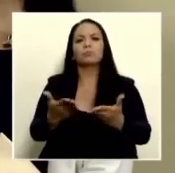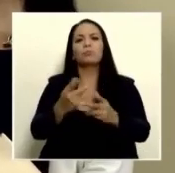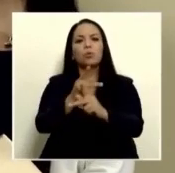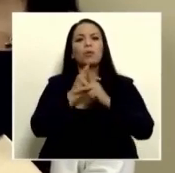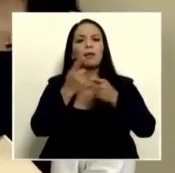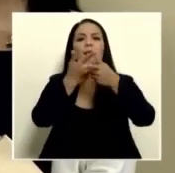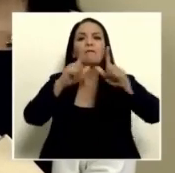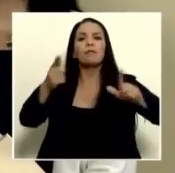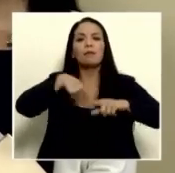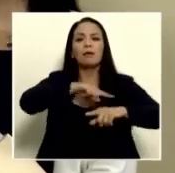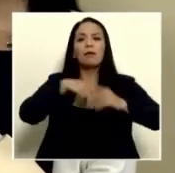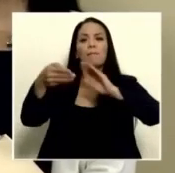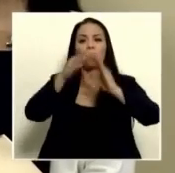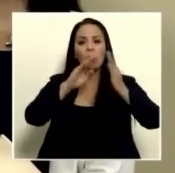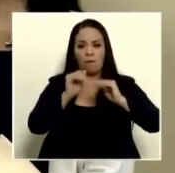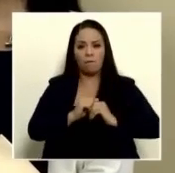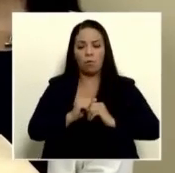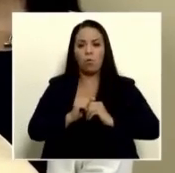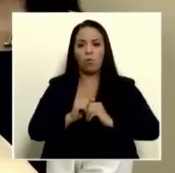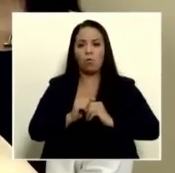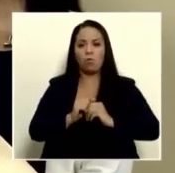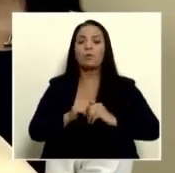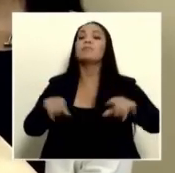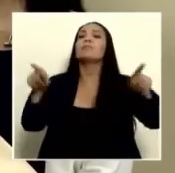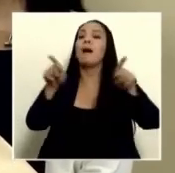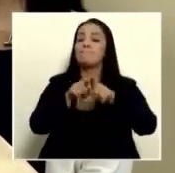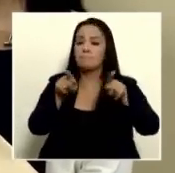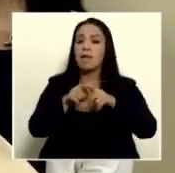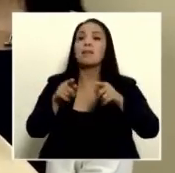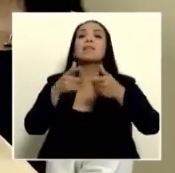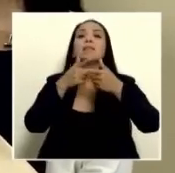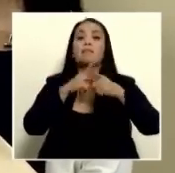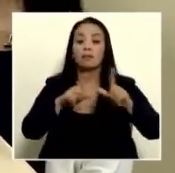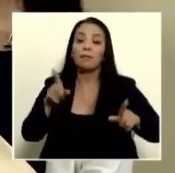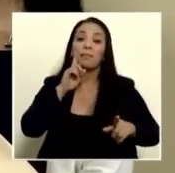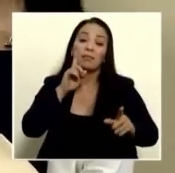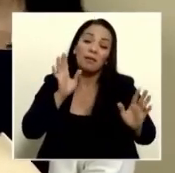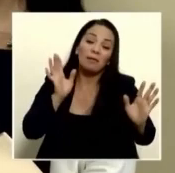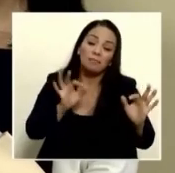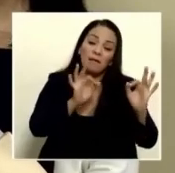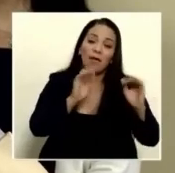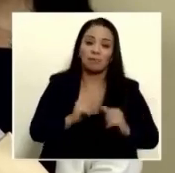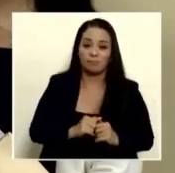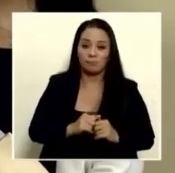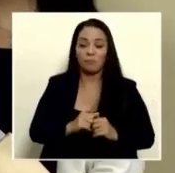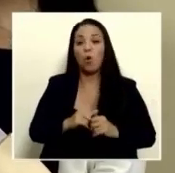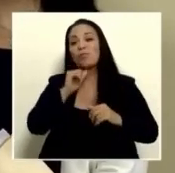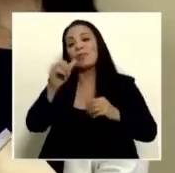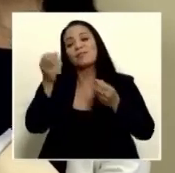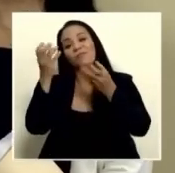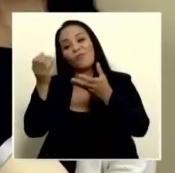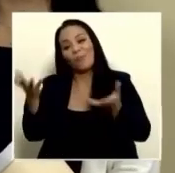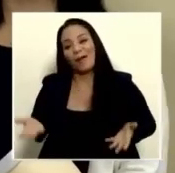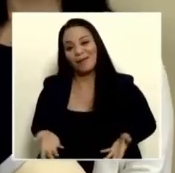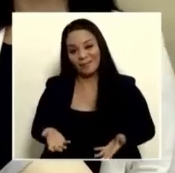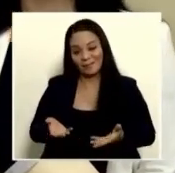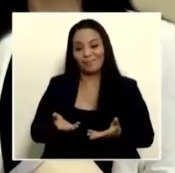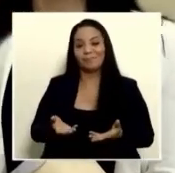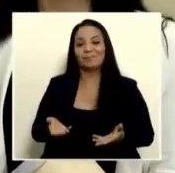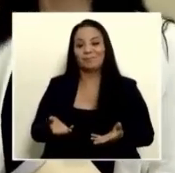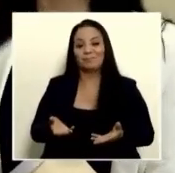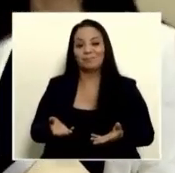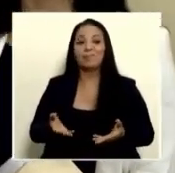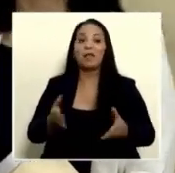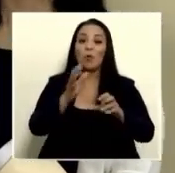nuestro pueblo incluyendo la libertad de mentir y de desinformar que han ejercido con